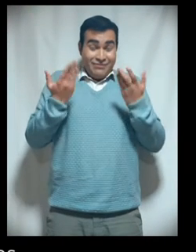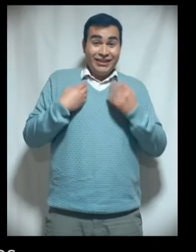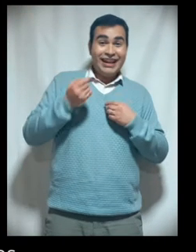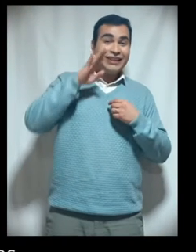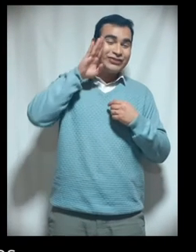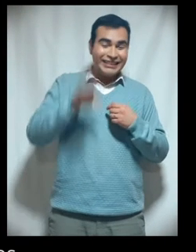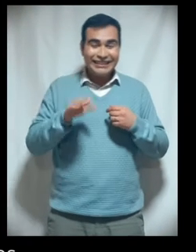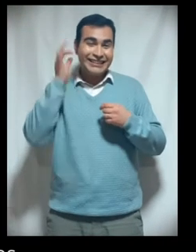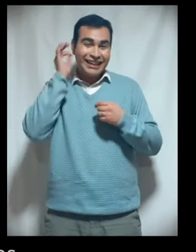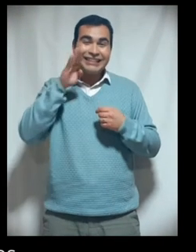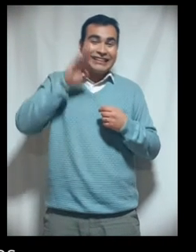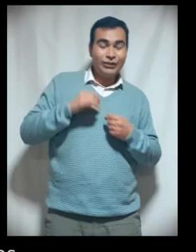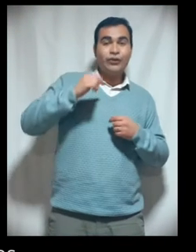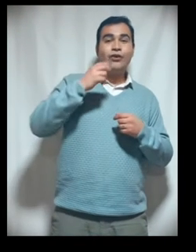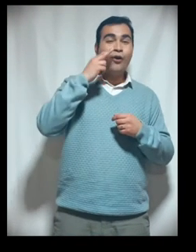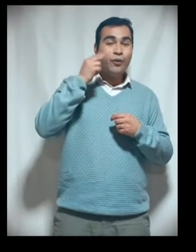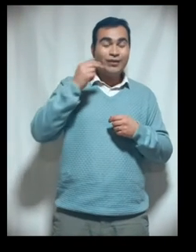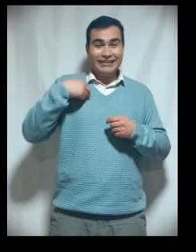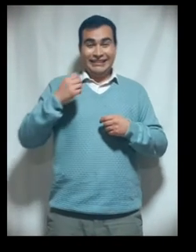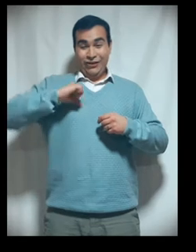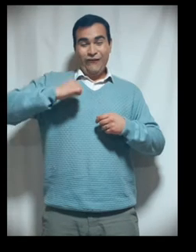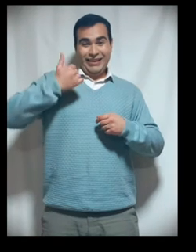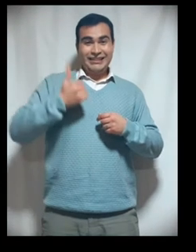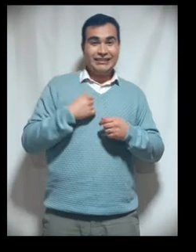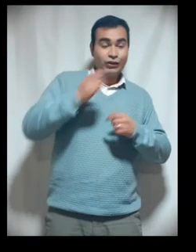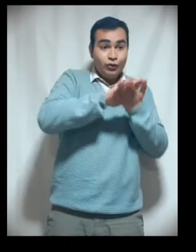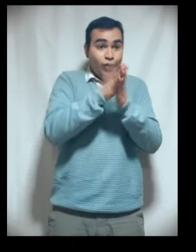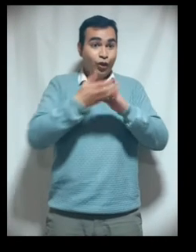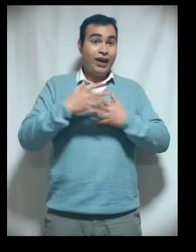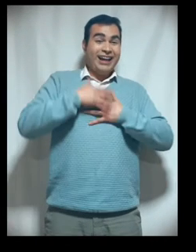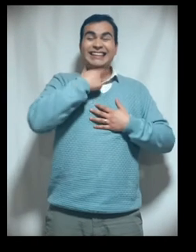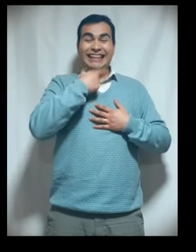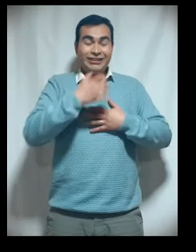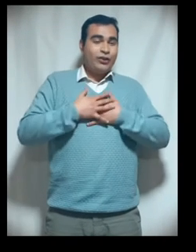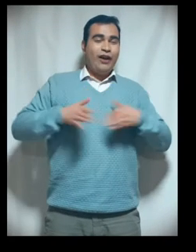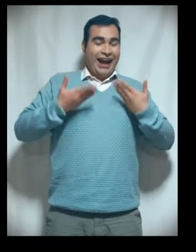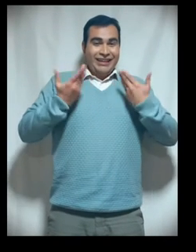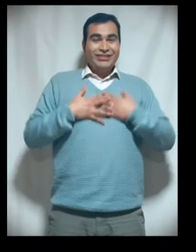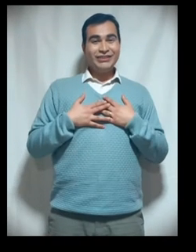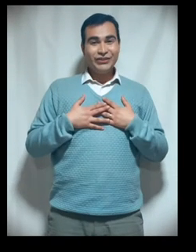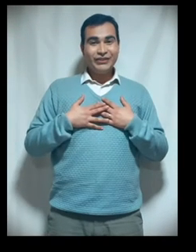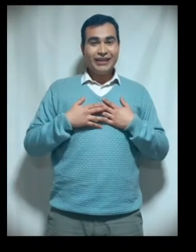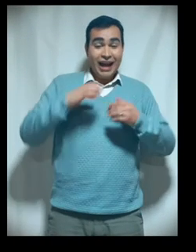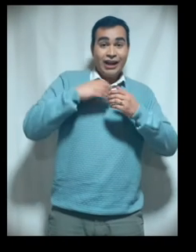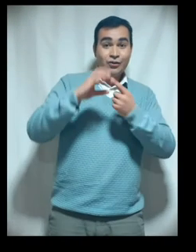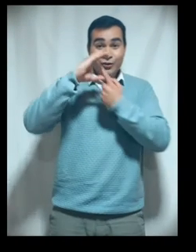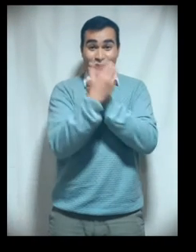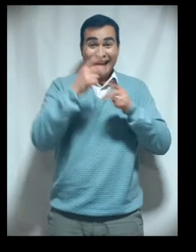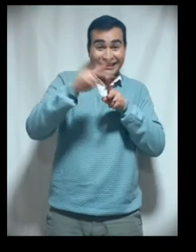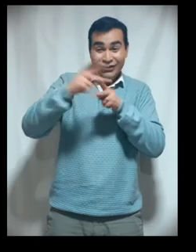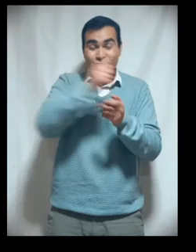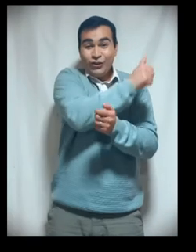de las niñas, niños y adolescentes, permitiendo que expresen sus intereses y gustos. La cultura la hacemos